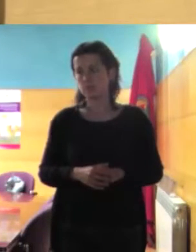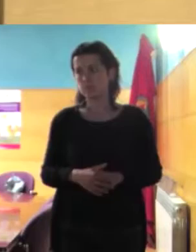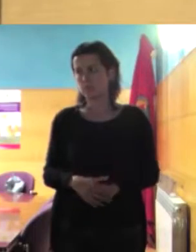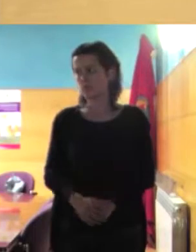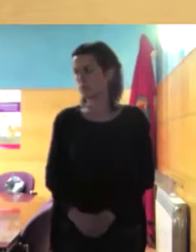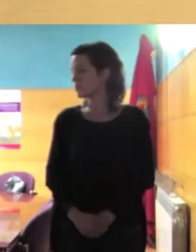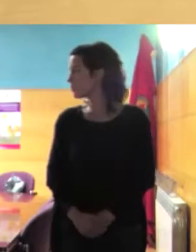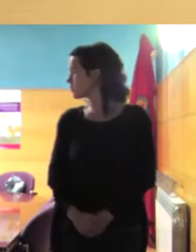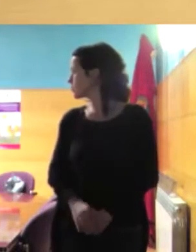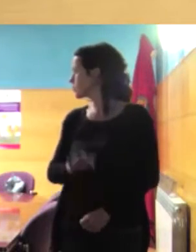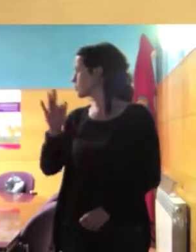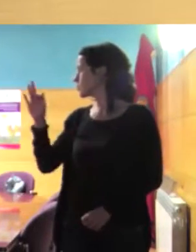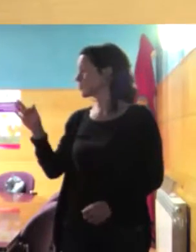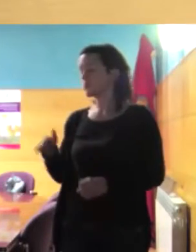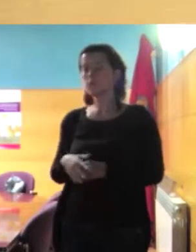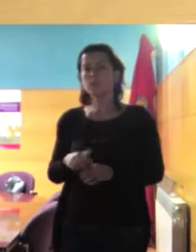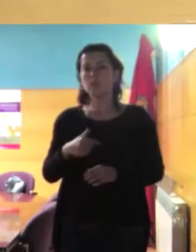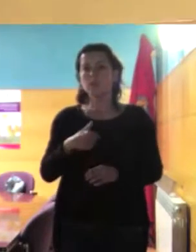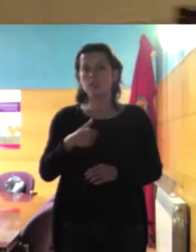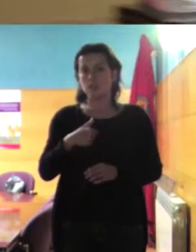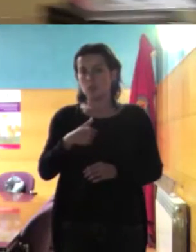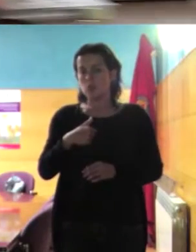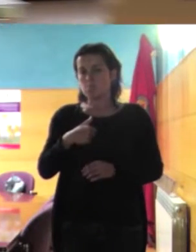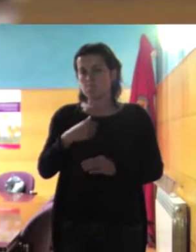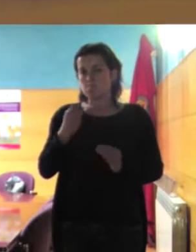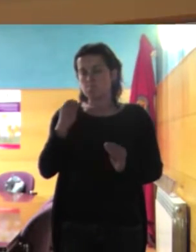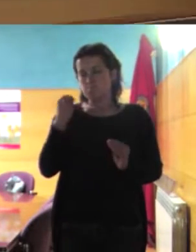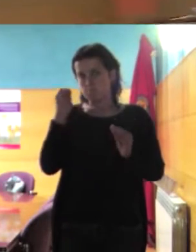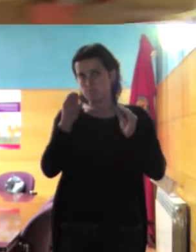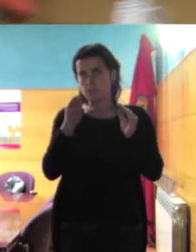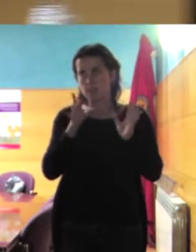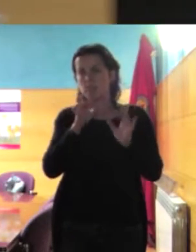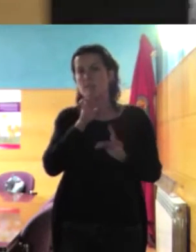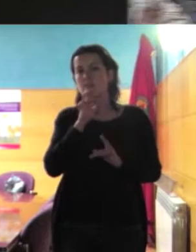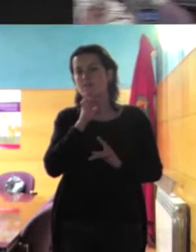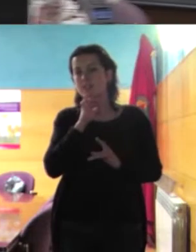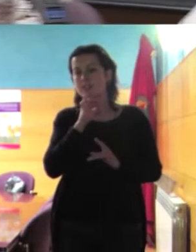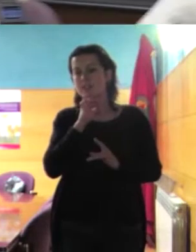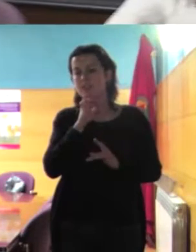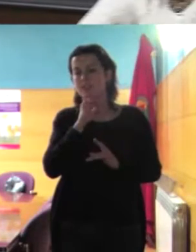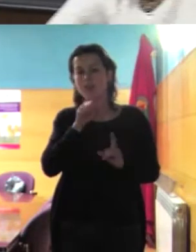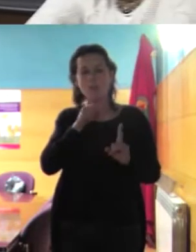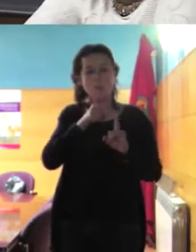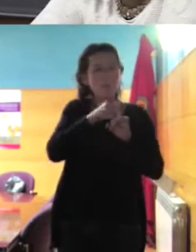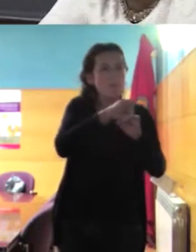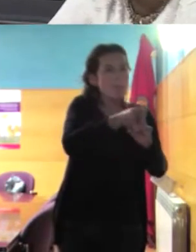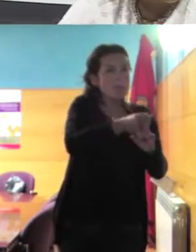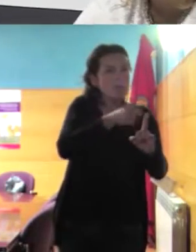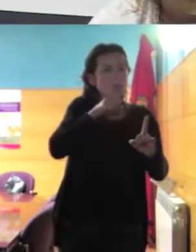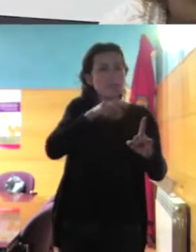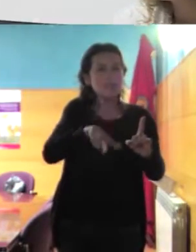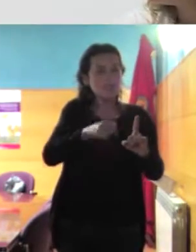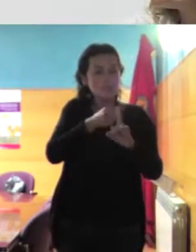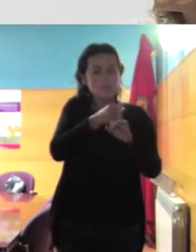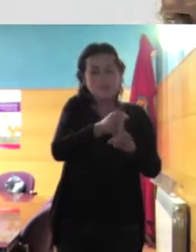claro y yo sí que creo pero es difícil hay que identificar de dónde vienen las presiones de dónde vienen las